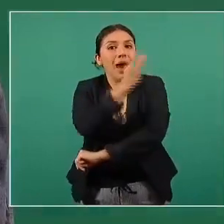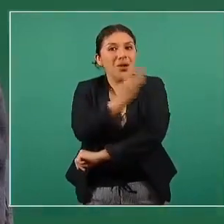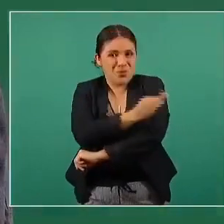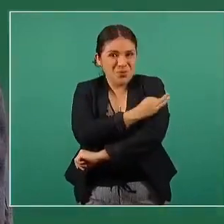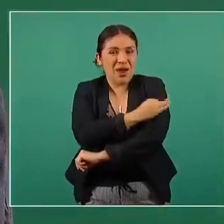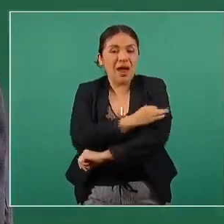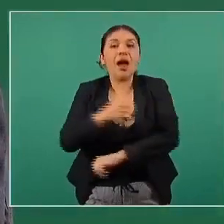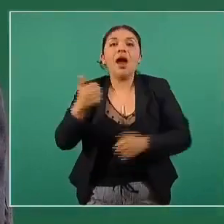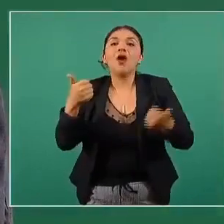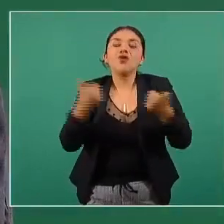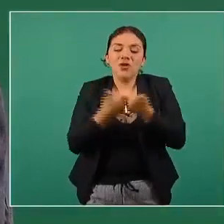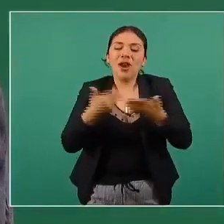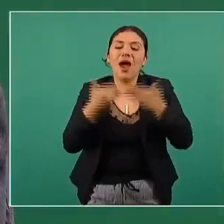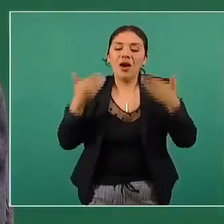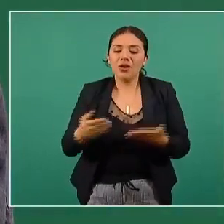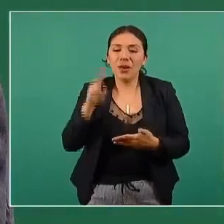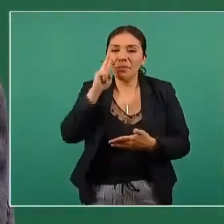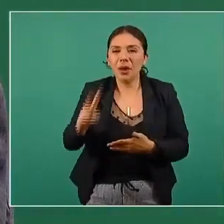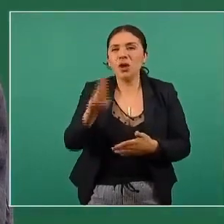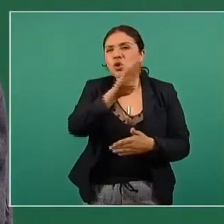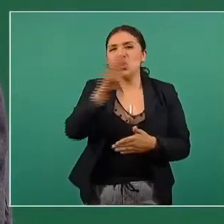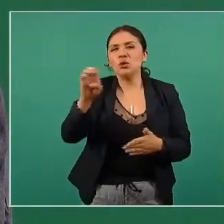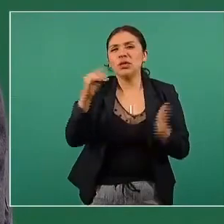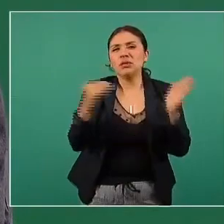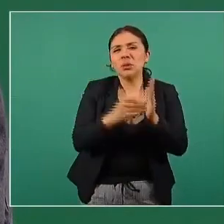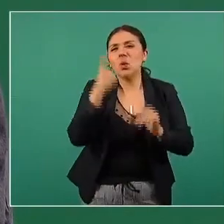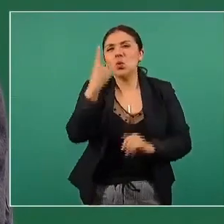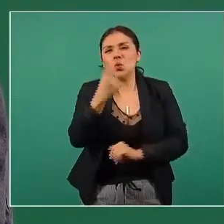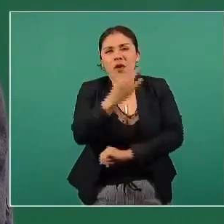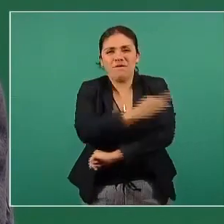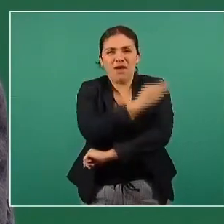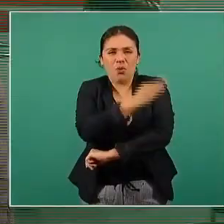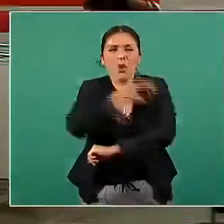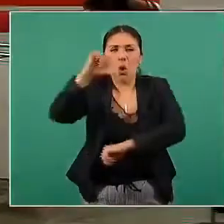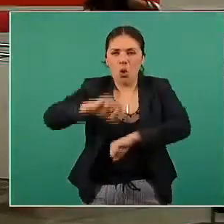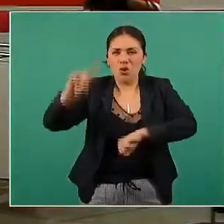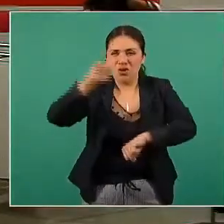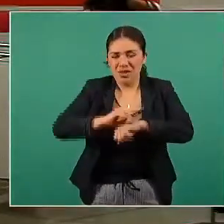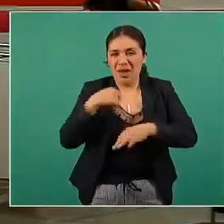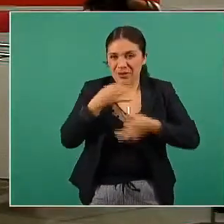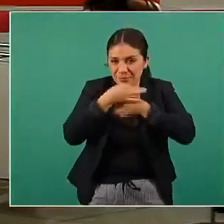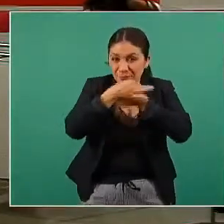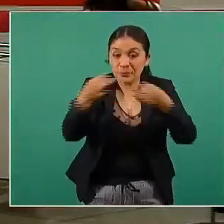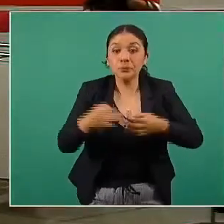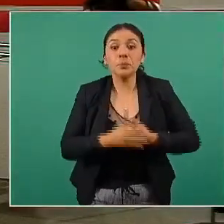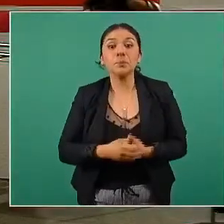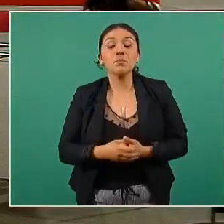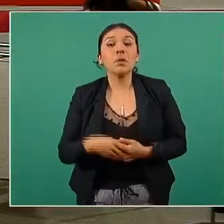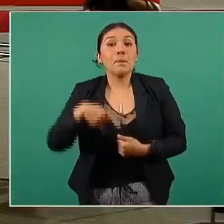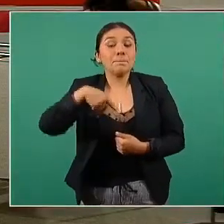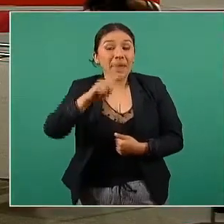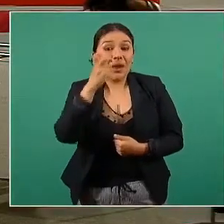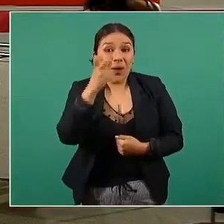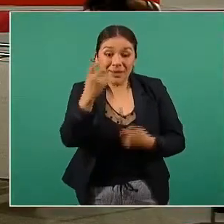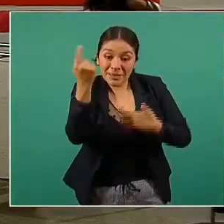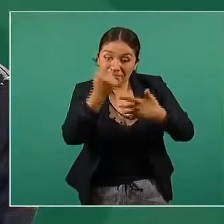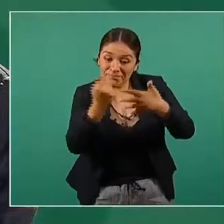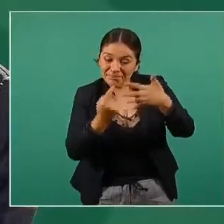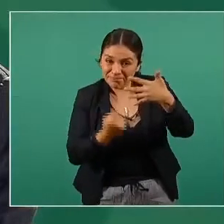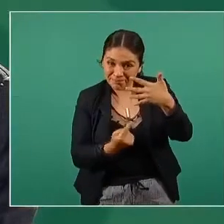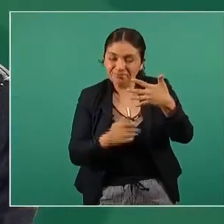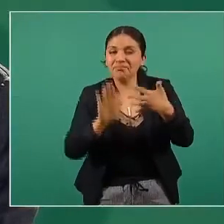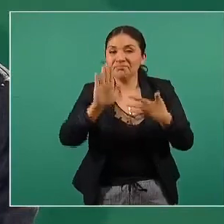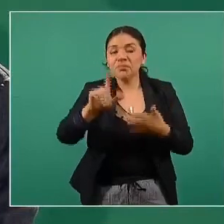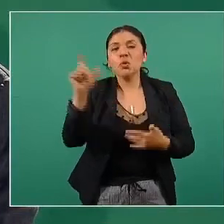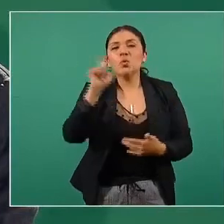las 900.001 dosis que hoy estamos anunciando. Pero con todo esto, siempre